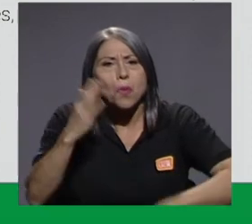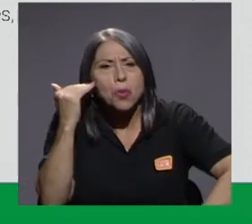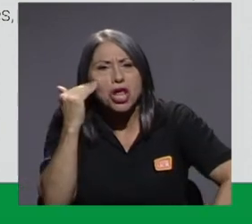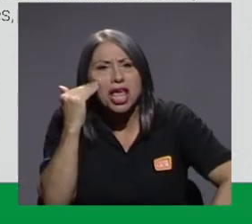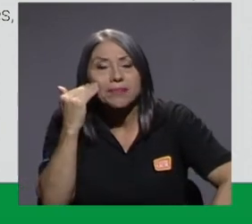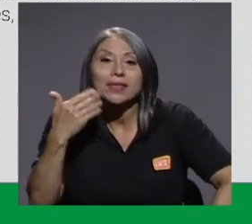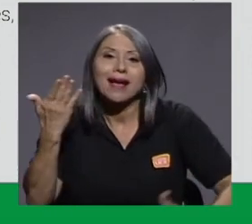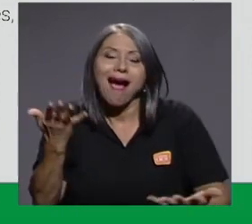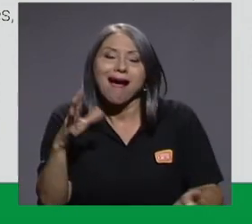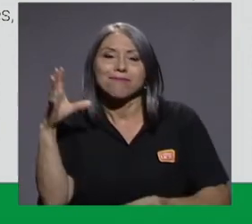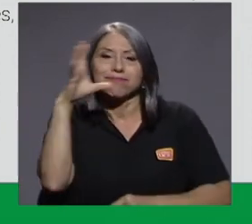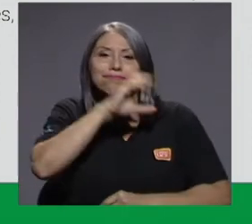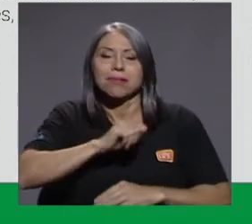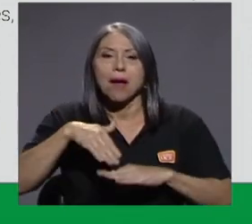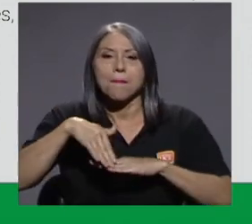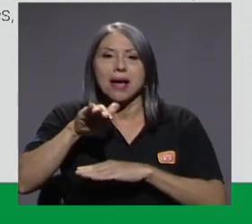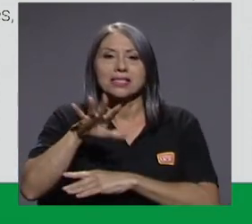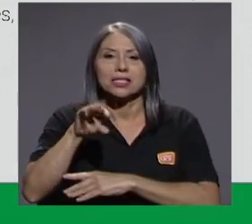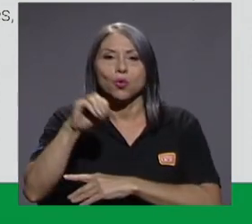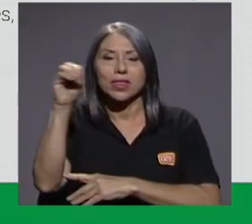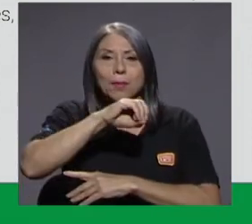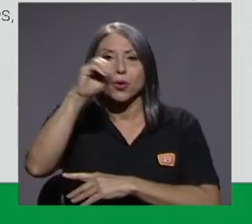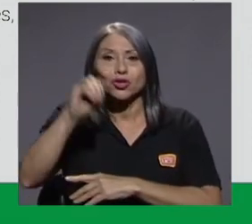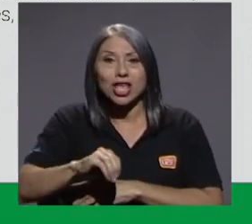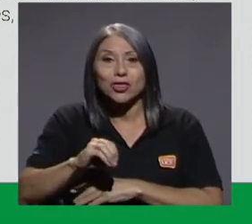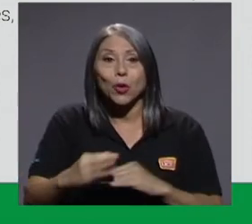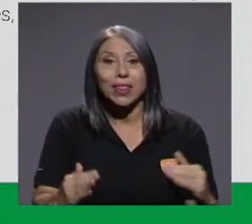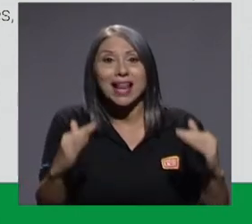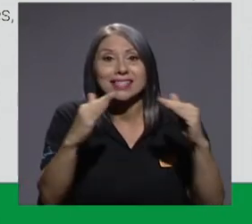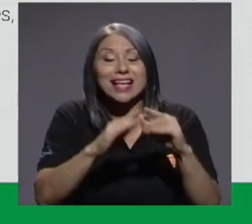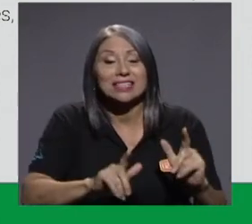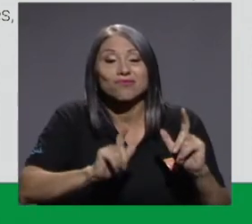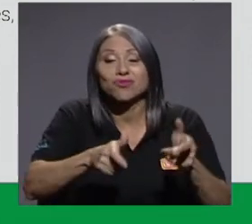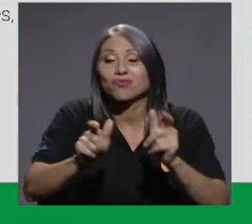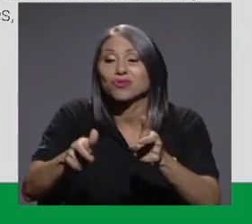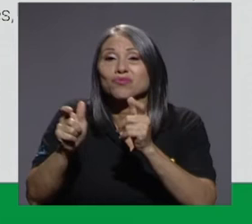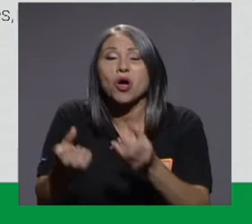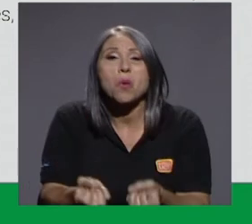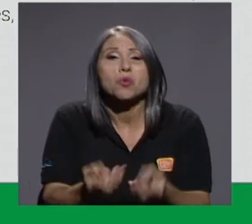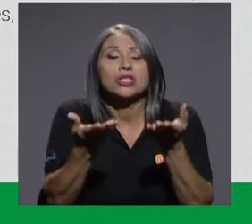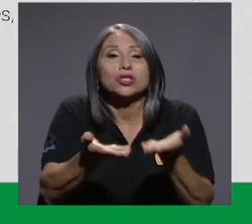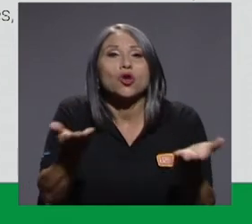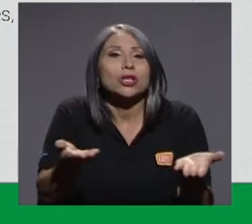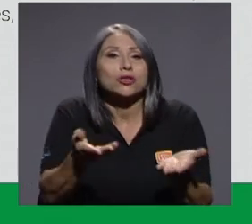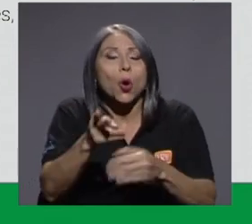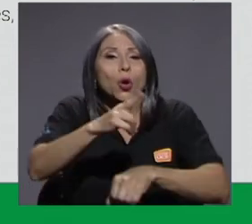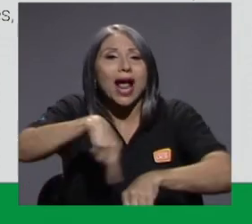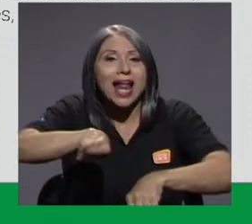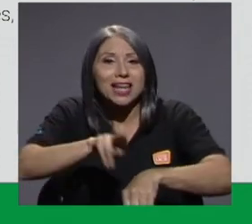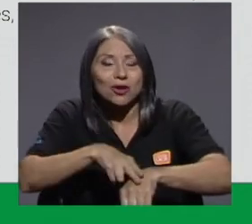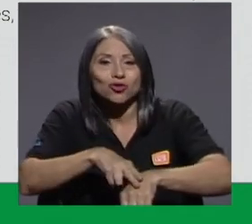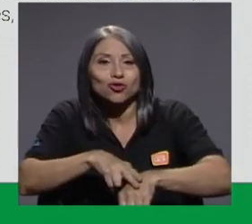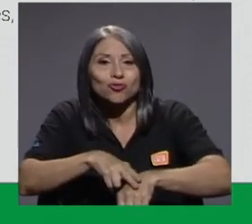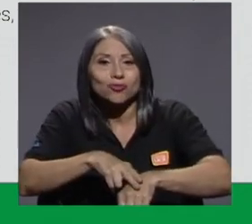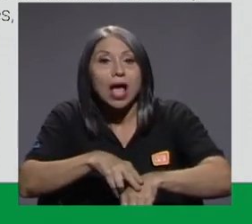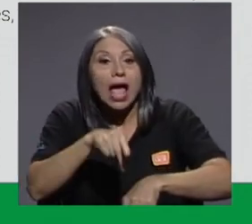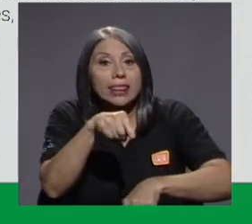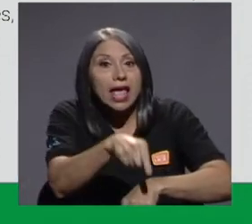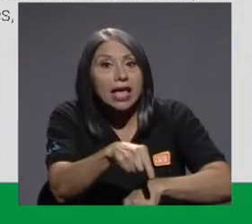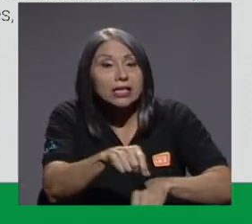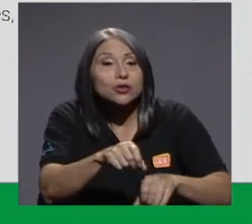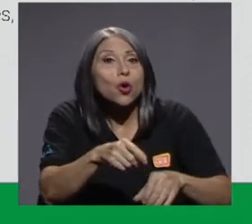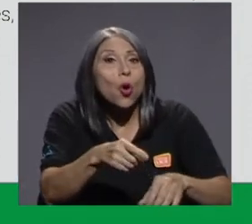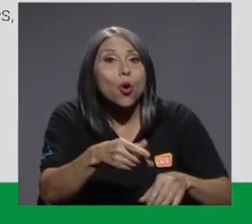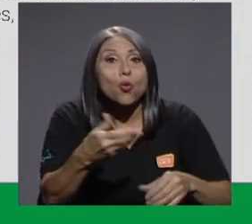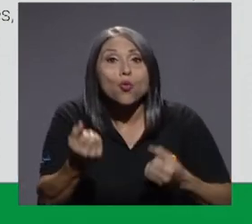% de los residuos de los hogares son orgánicos. Entonces, podríamos con ello disminuir la cantidad de residuos que